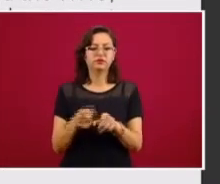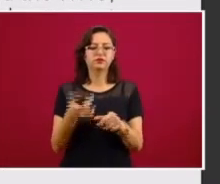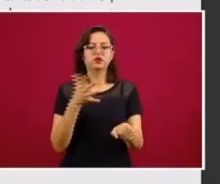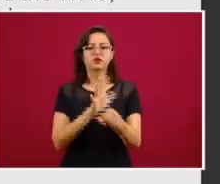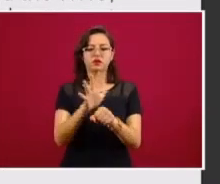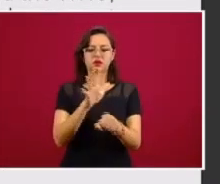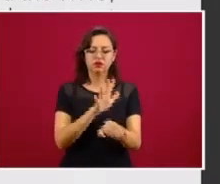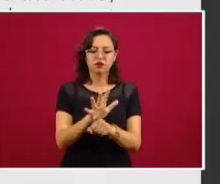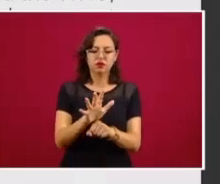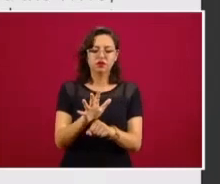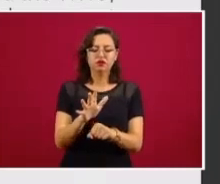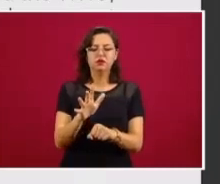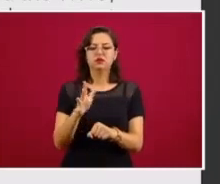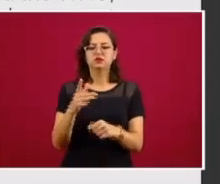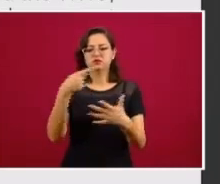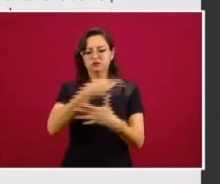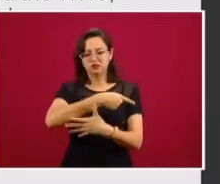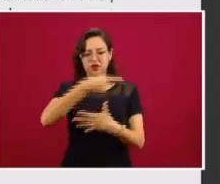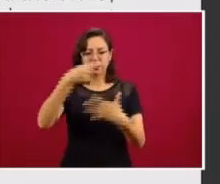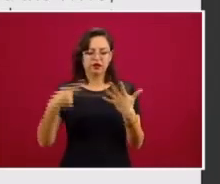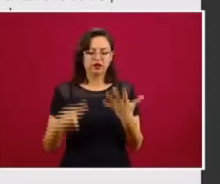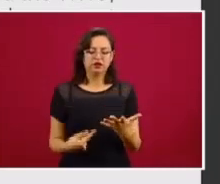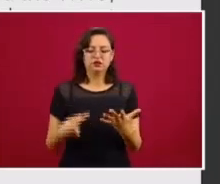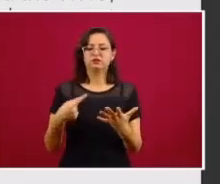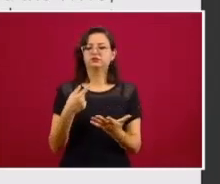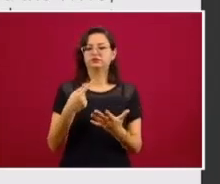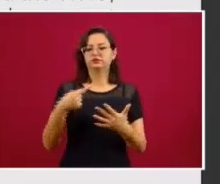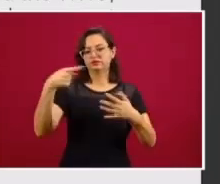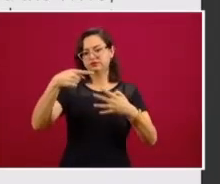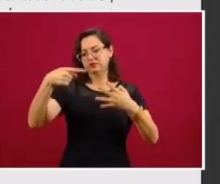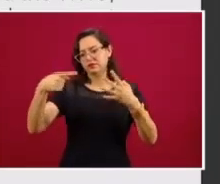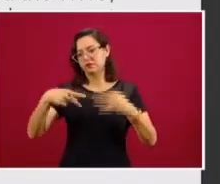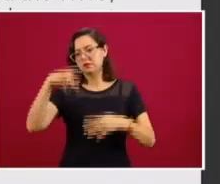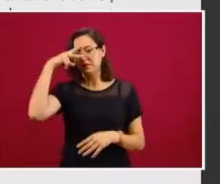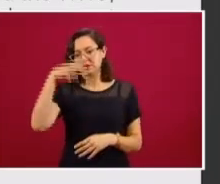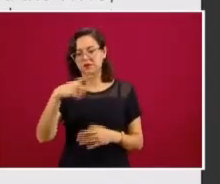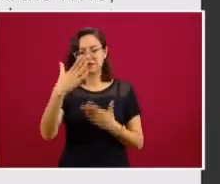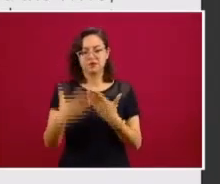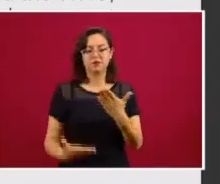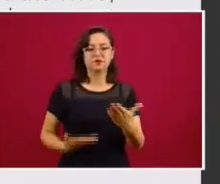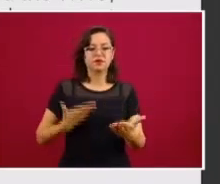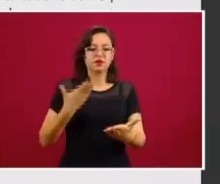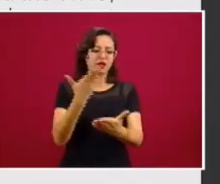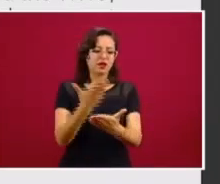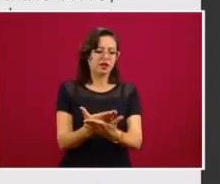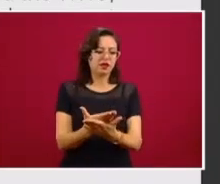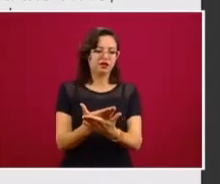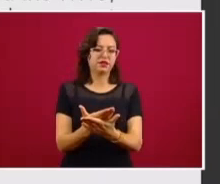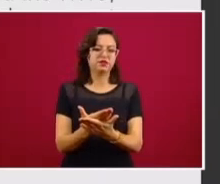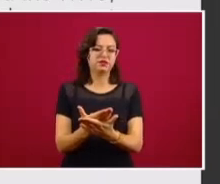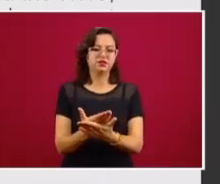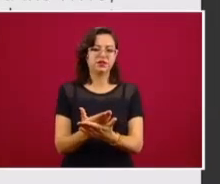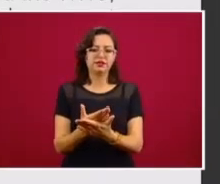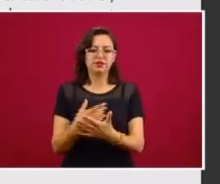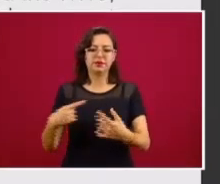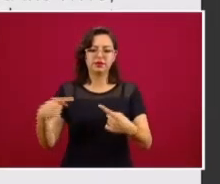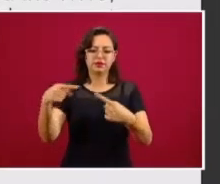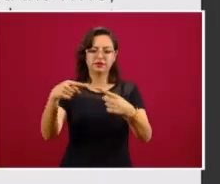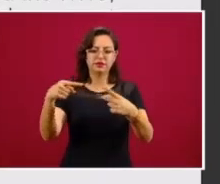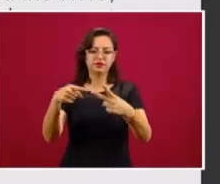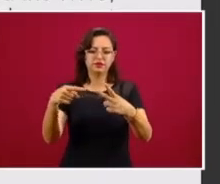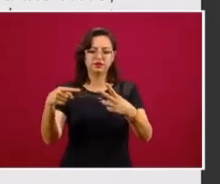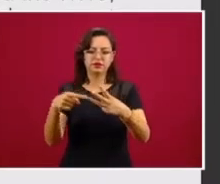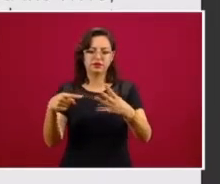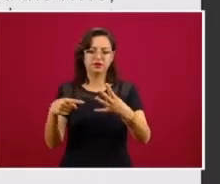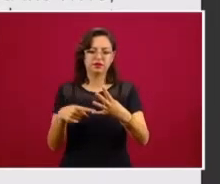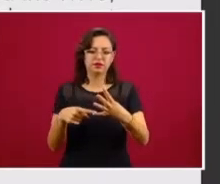principales elementos de esta iniciativa que ha presentado México. Subrayo, el que me parece más importante, que es el